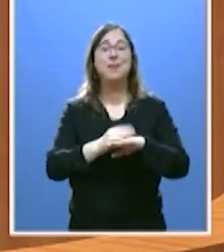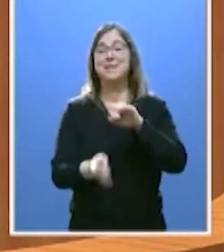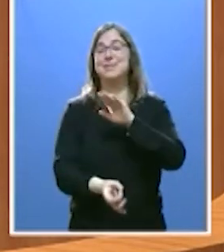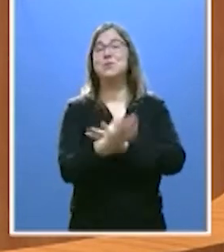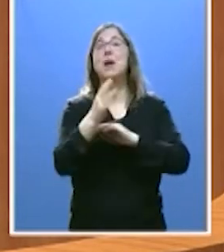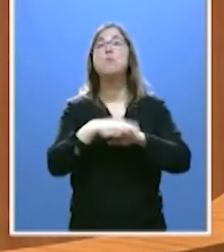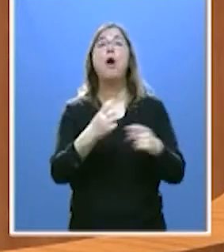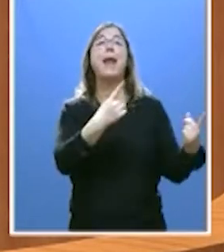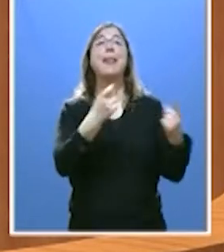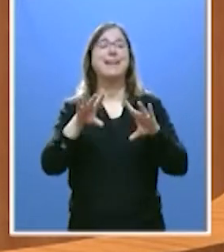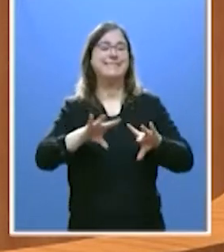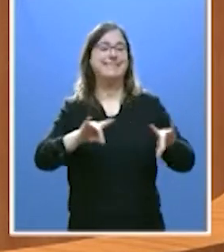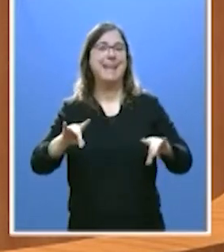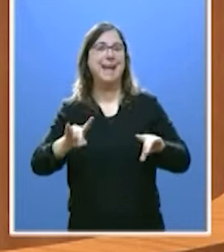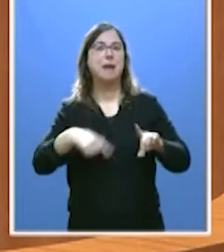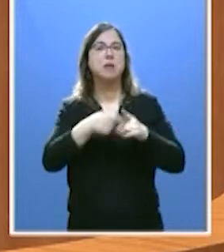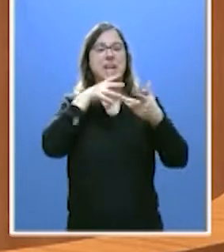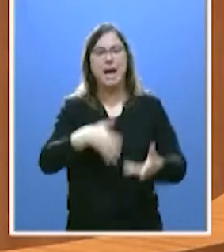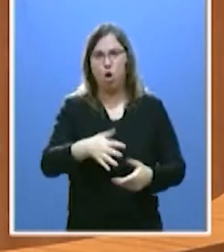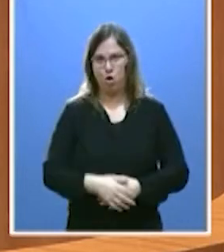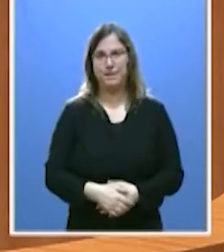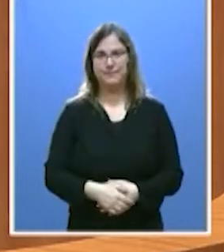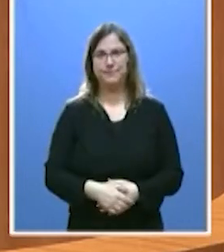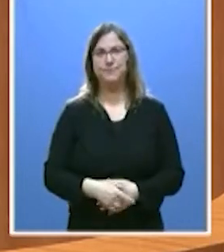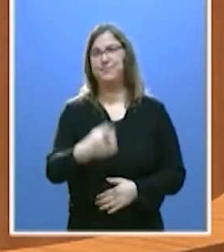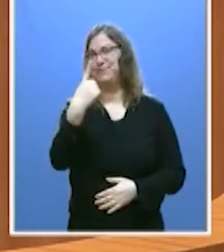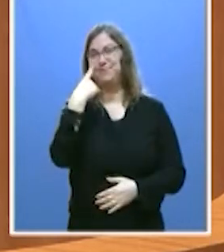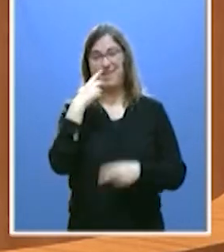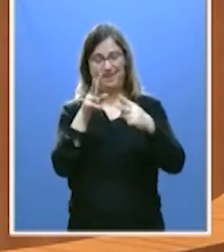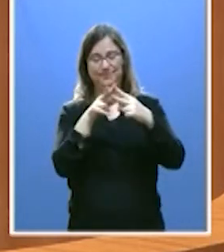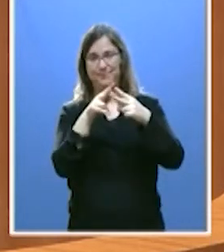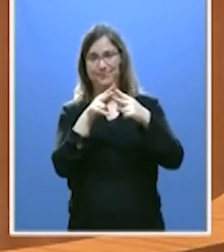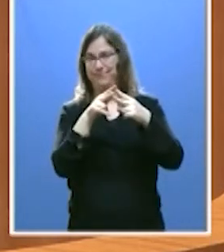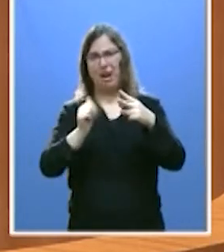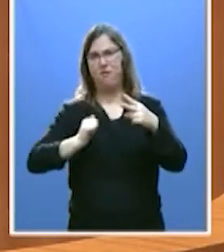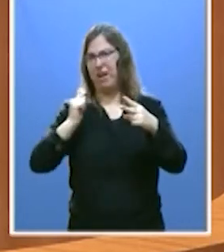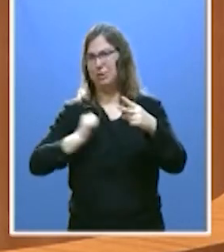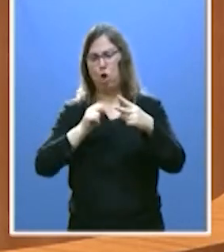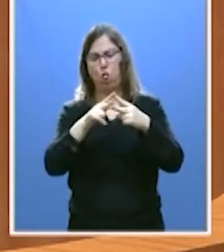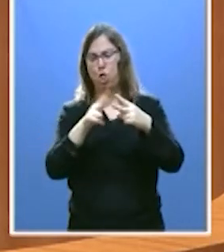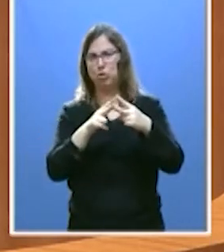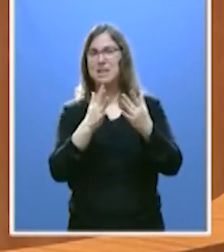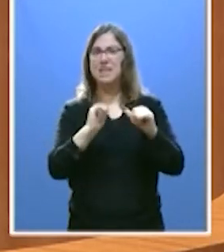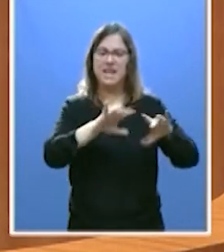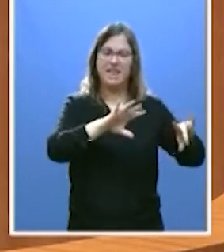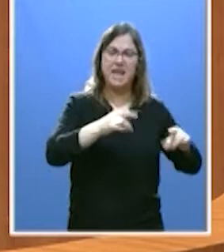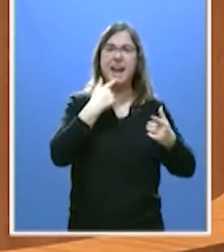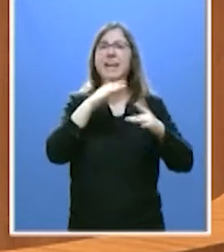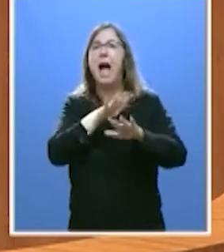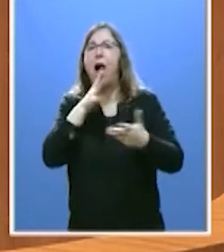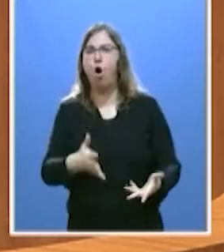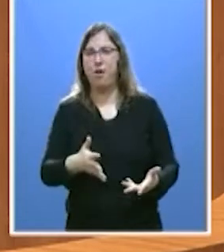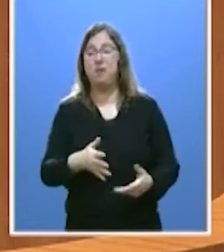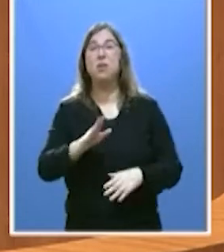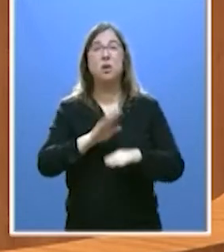de esta tierra y en este momento. Estas dos cosas son falsas. Las dos. Porque esta moción,